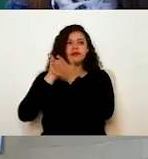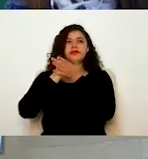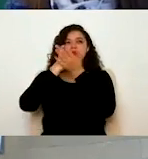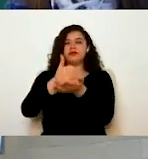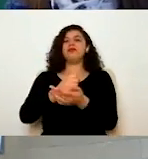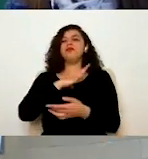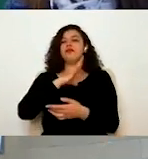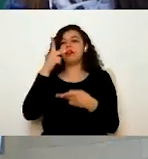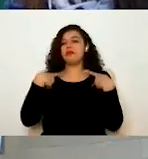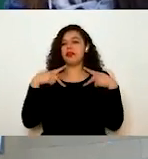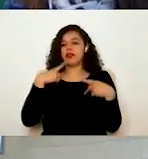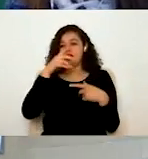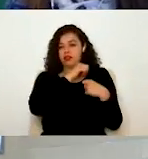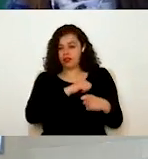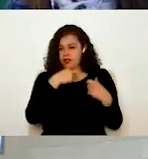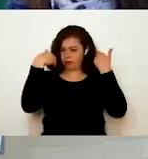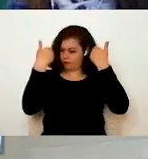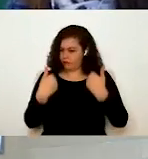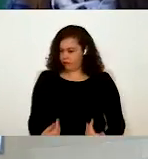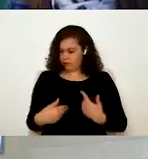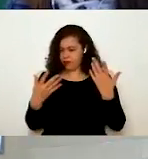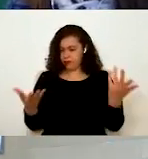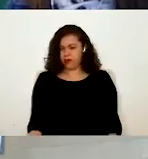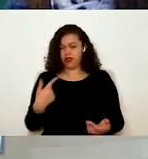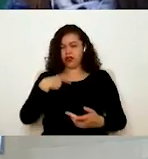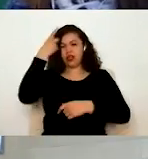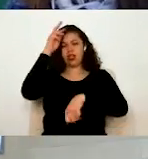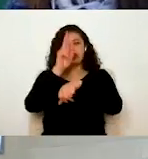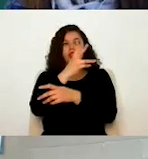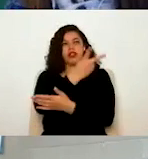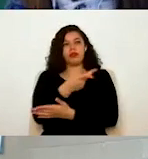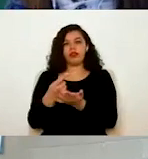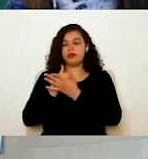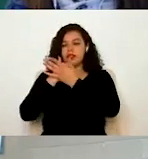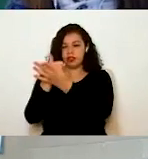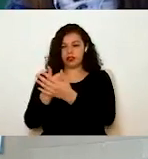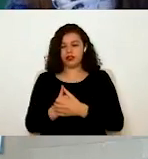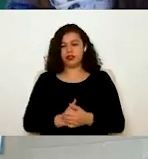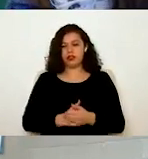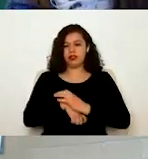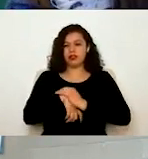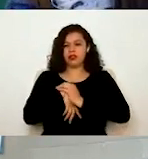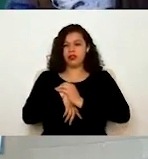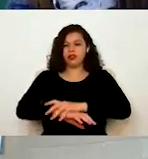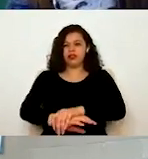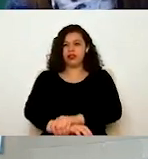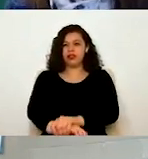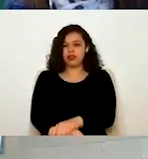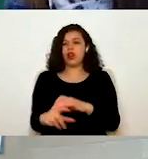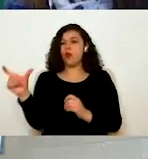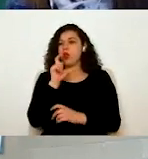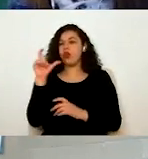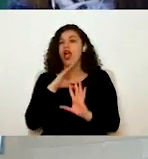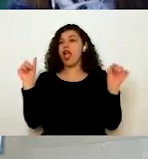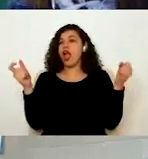tiene un responsable, que es su servidora. Yo estoy adscrita a la dirección de programas asistenciales. Y tenemos cuando hay campañas, por